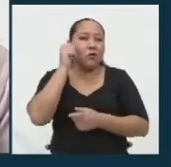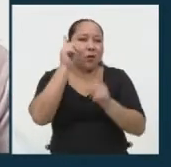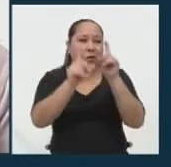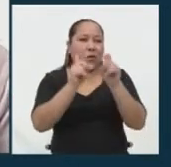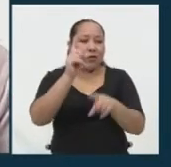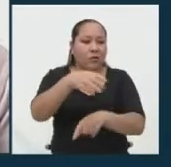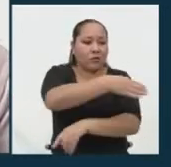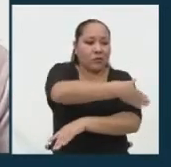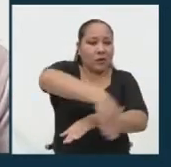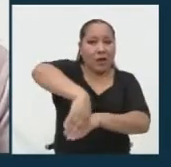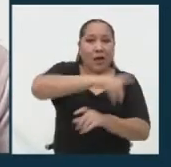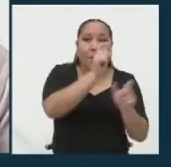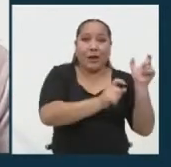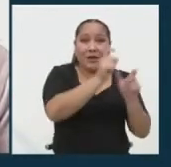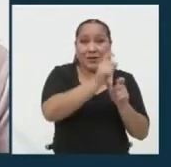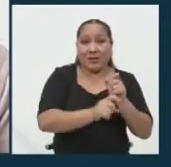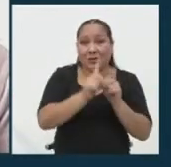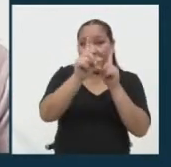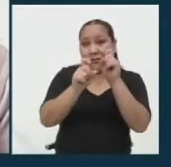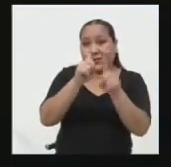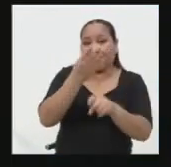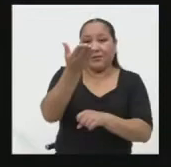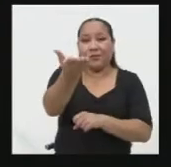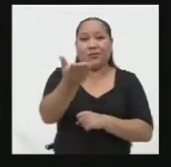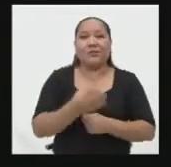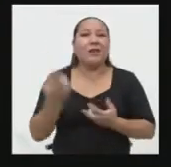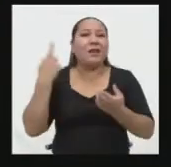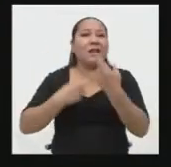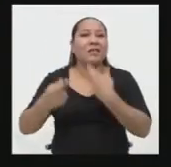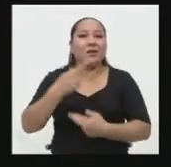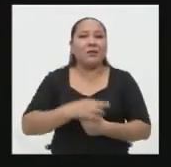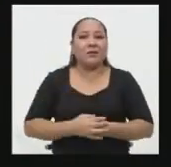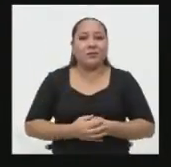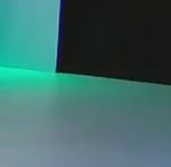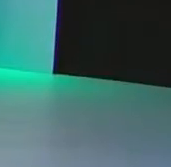preguntas que los ciudadanos quieren hacerle a los candidatos. Volvemos.